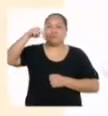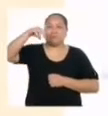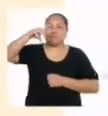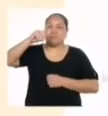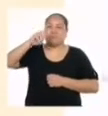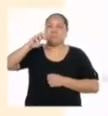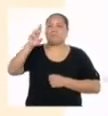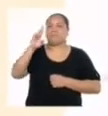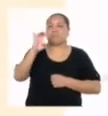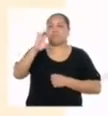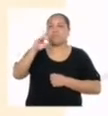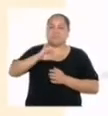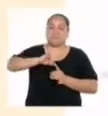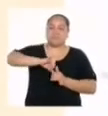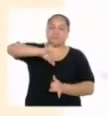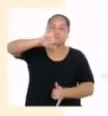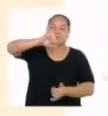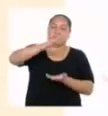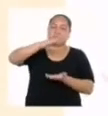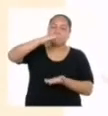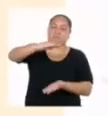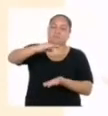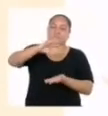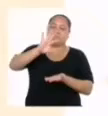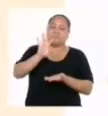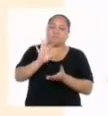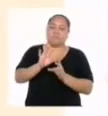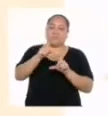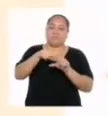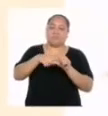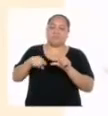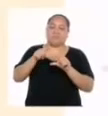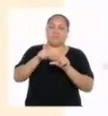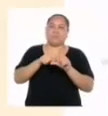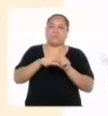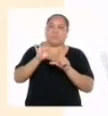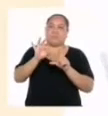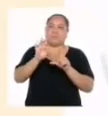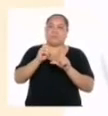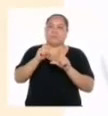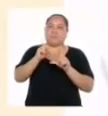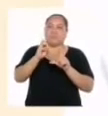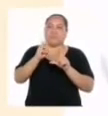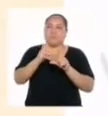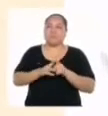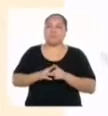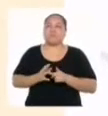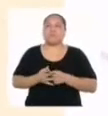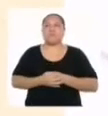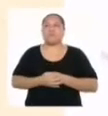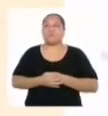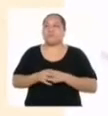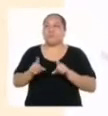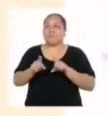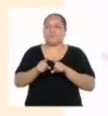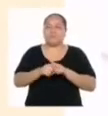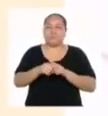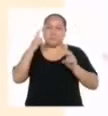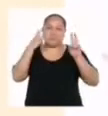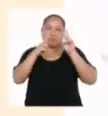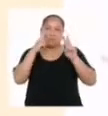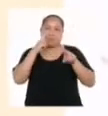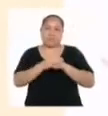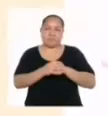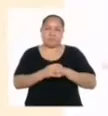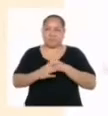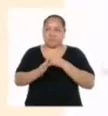ya que la altura forma un ángulo de 90 grados con las bases circulares. Asimismo, podemos apreciar